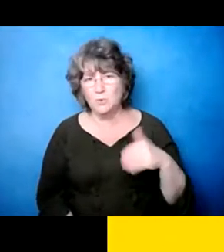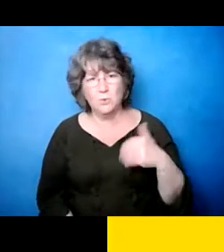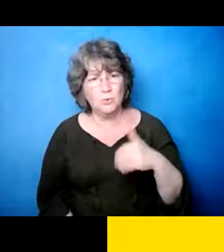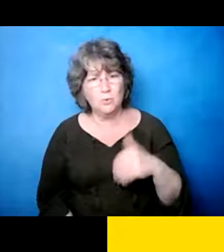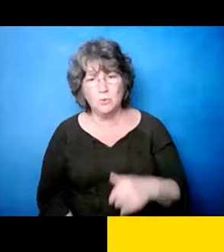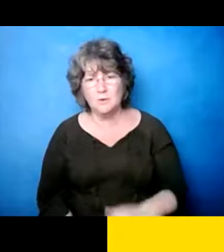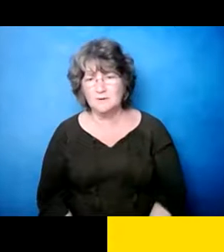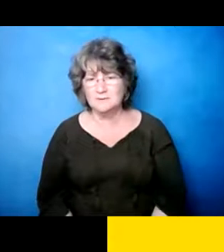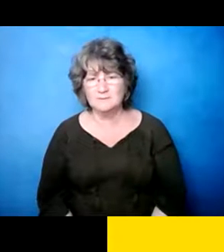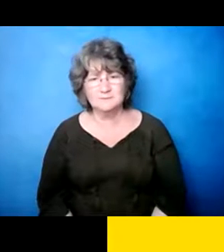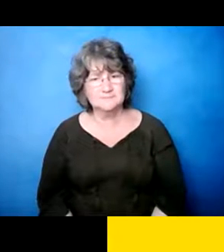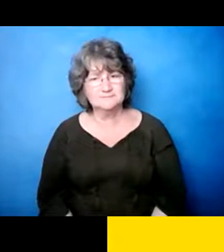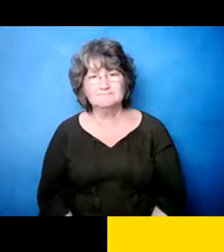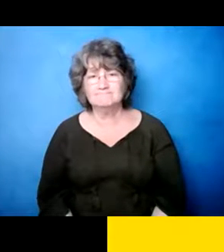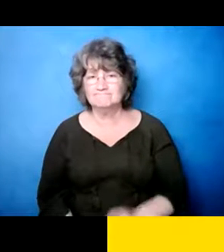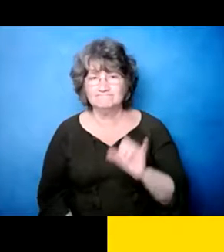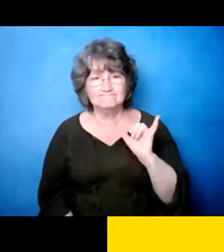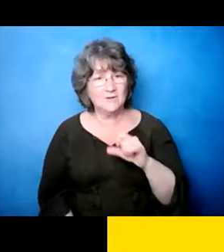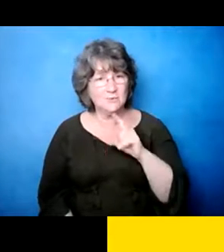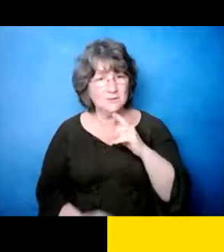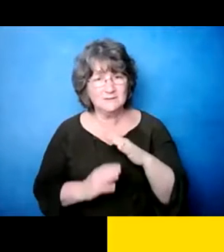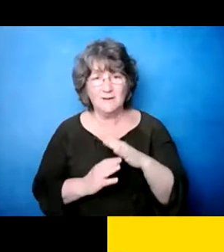yo no pudiera decir más